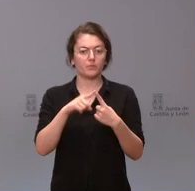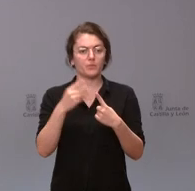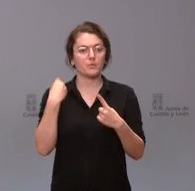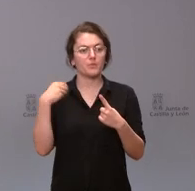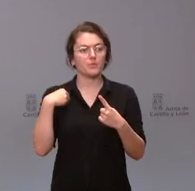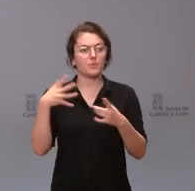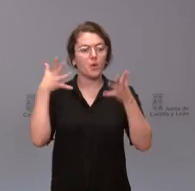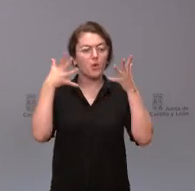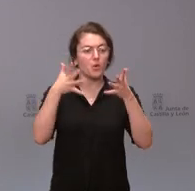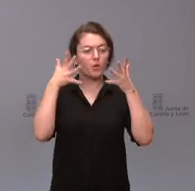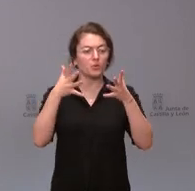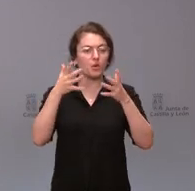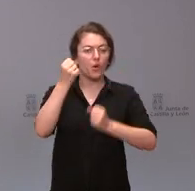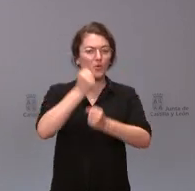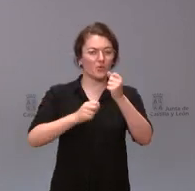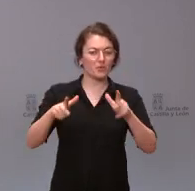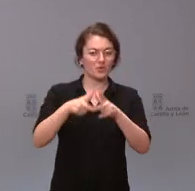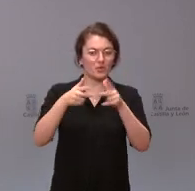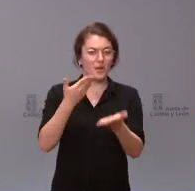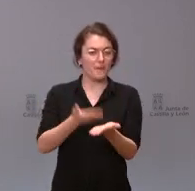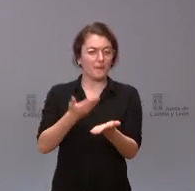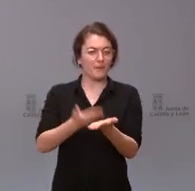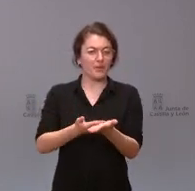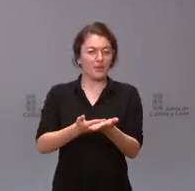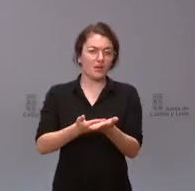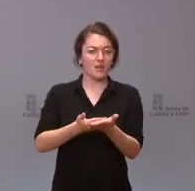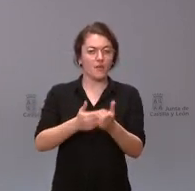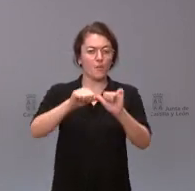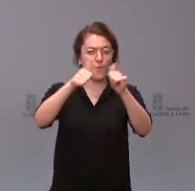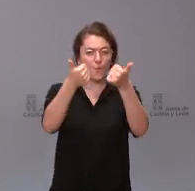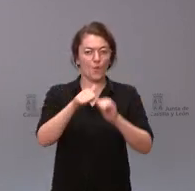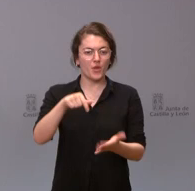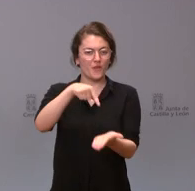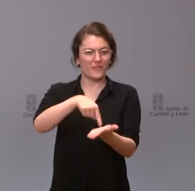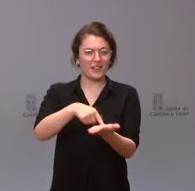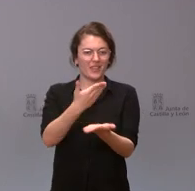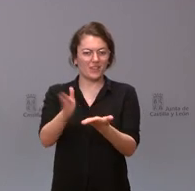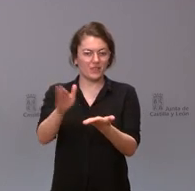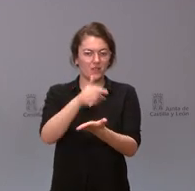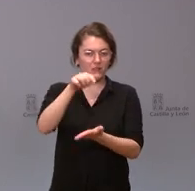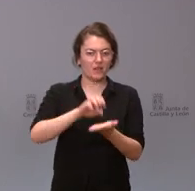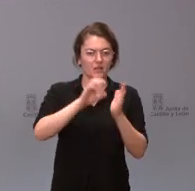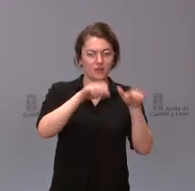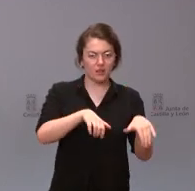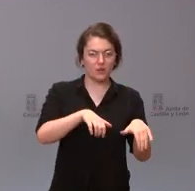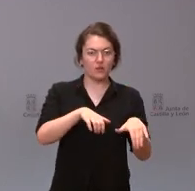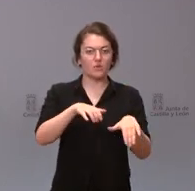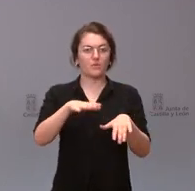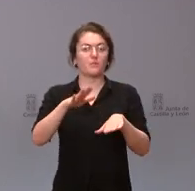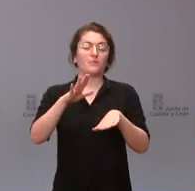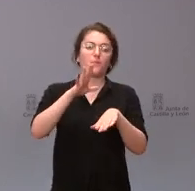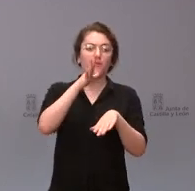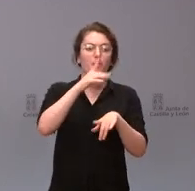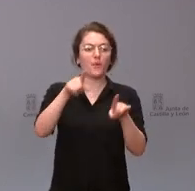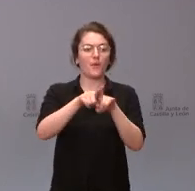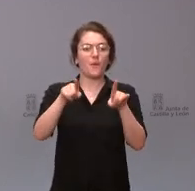Económico y Social ha reclamado un modelo fiscal diferenciado para Castilla y León como productora excedentaria de energía renovable frente